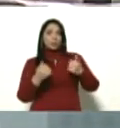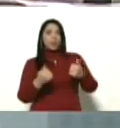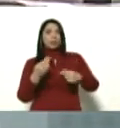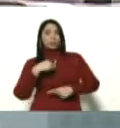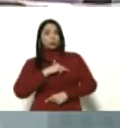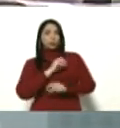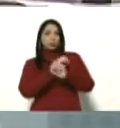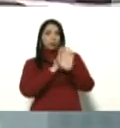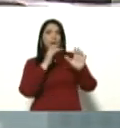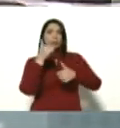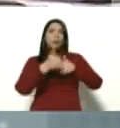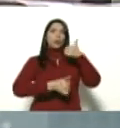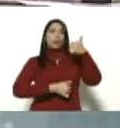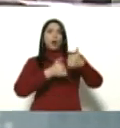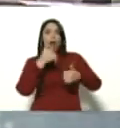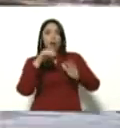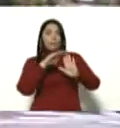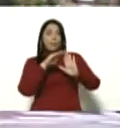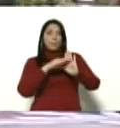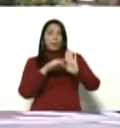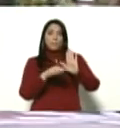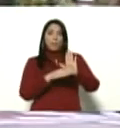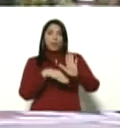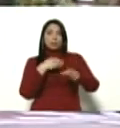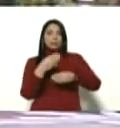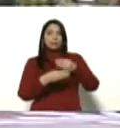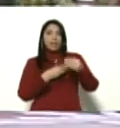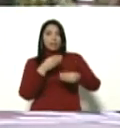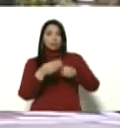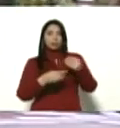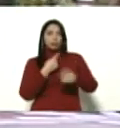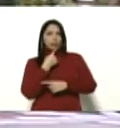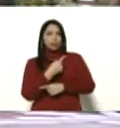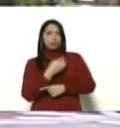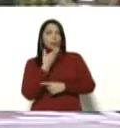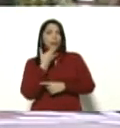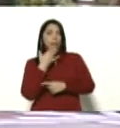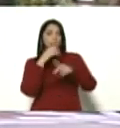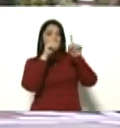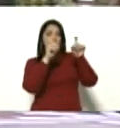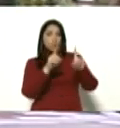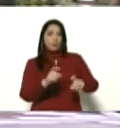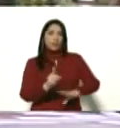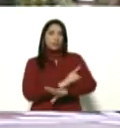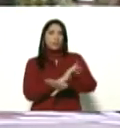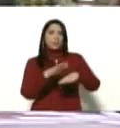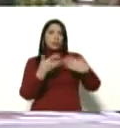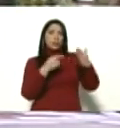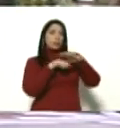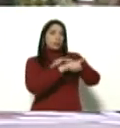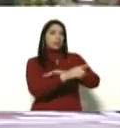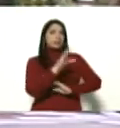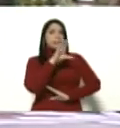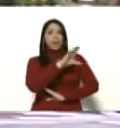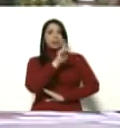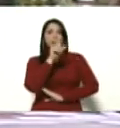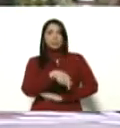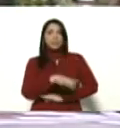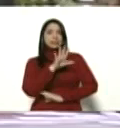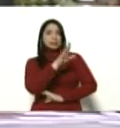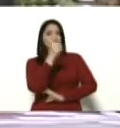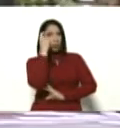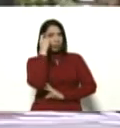aclaramos cuáles son los protocolos a los cuales usted ha hecho referencia, la prueba rápida cuando ingresan al país, los cinco